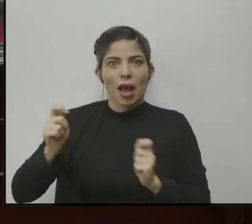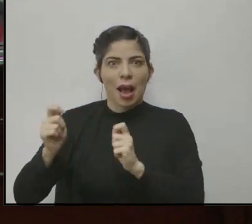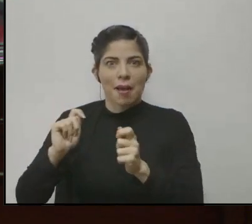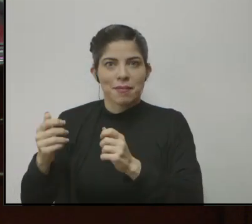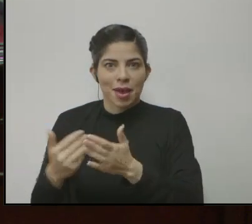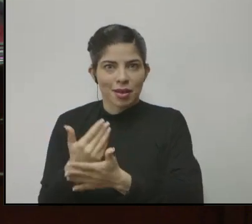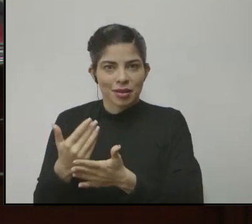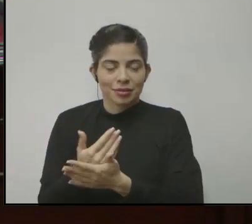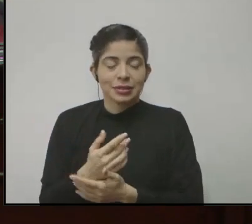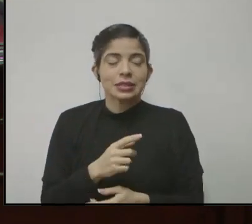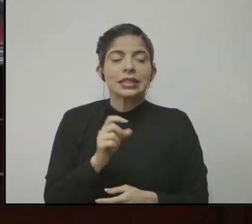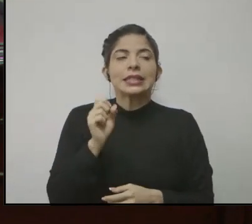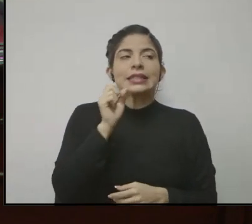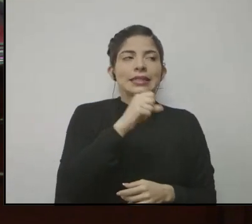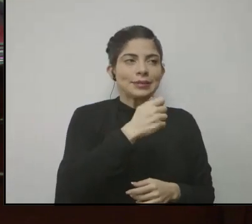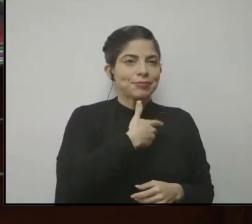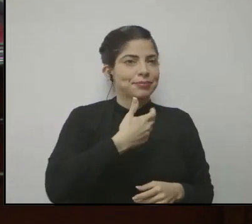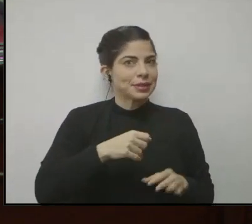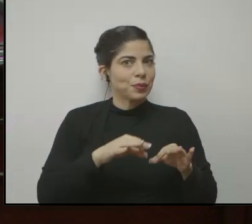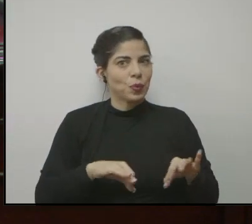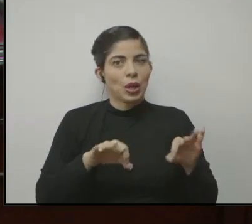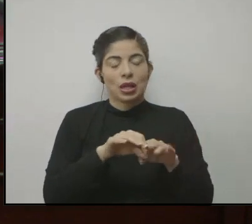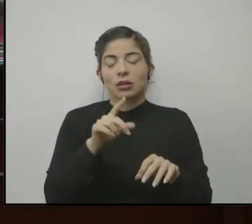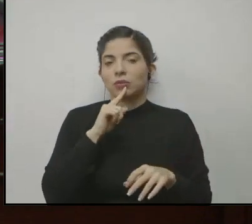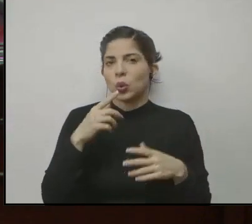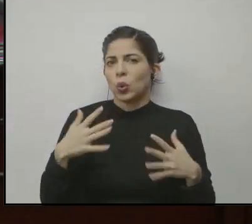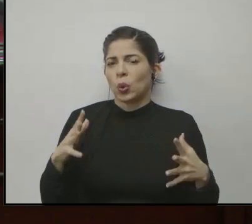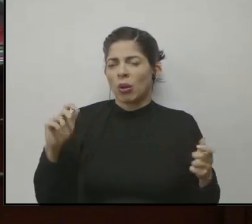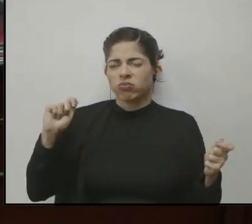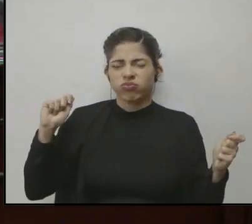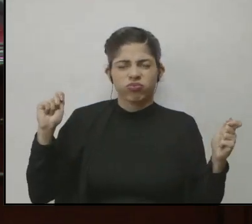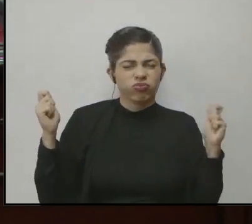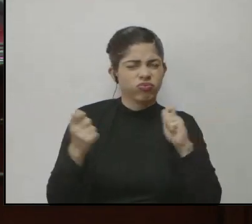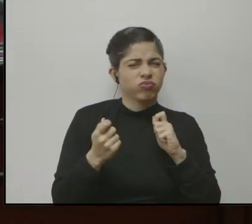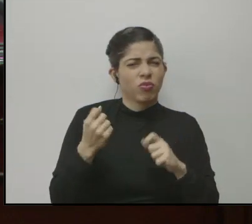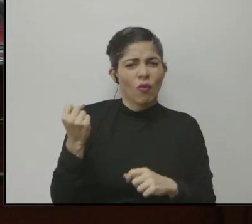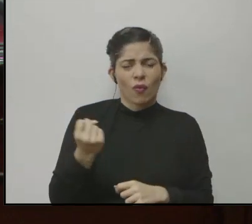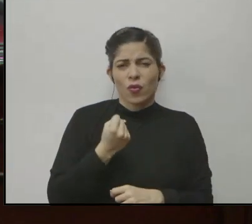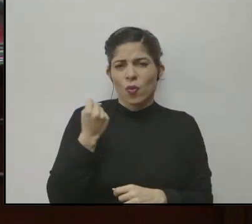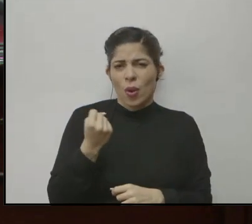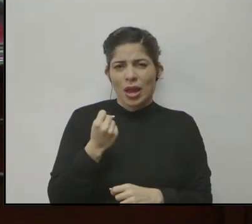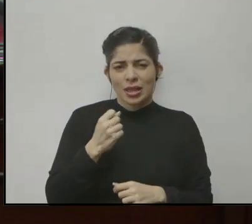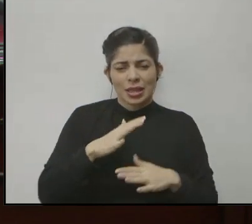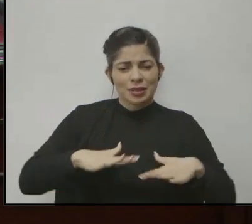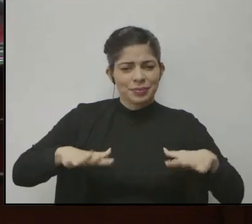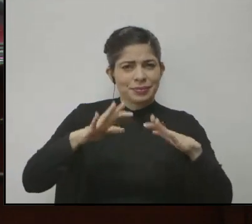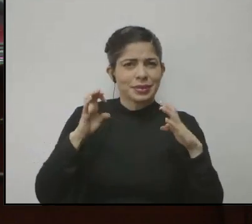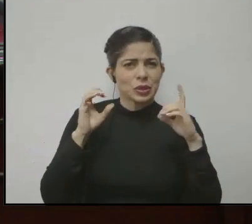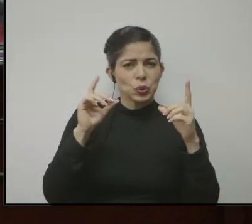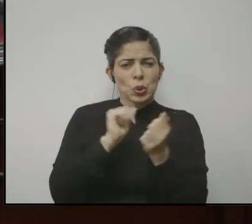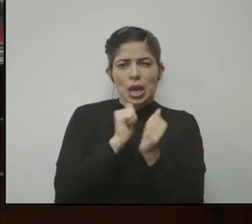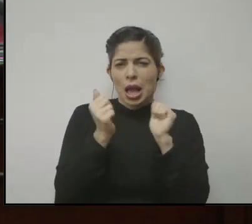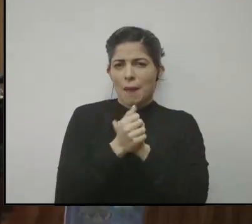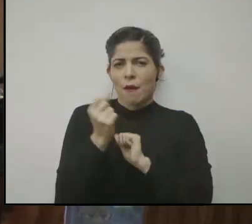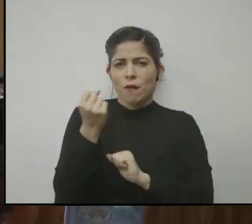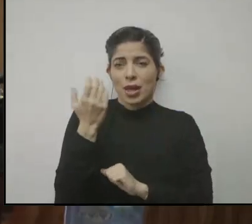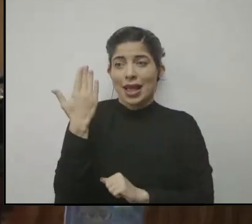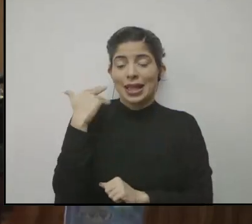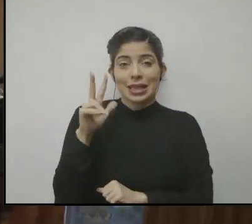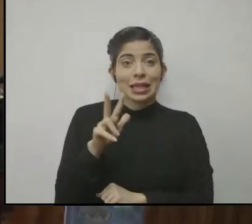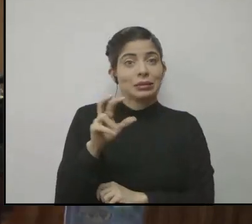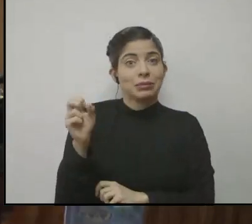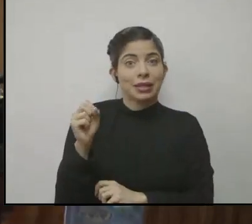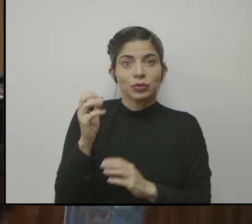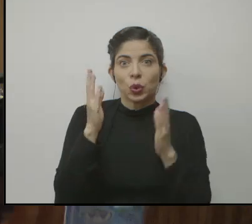Muy importante, señor presidente. Realmente ha sido un cambio significativo, por lo menos en todo el sector educativo. Hace tres meses no